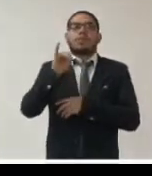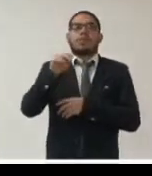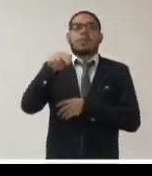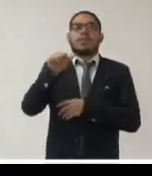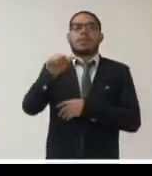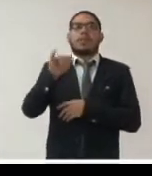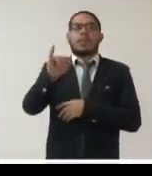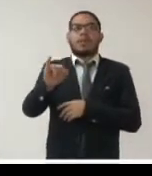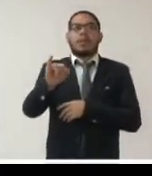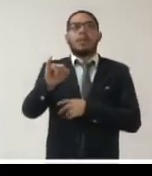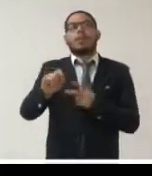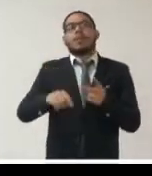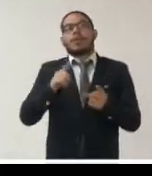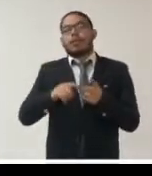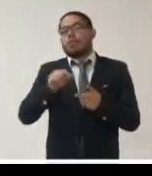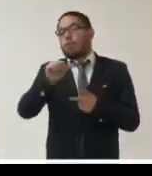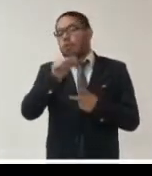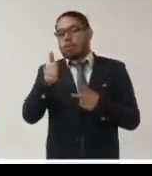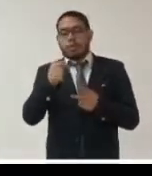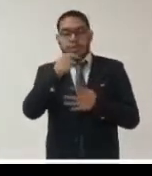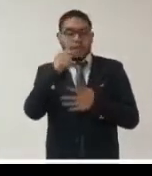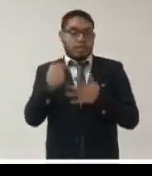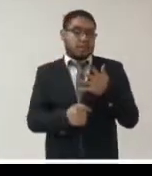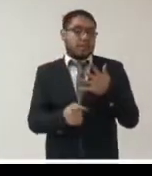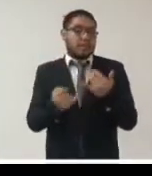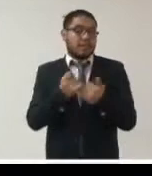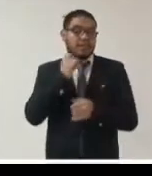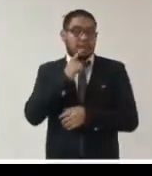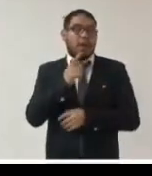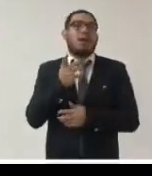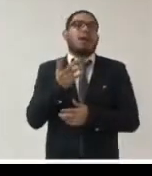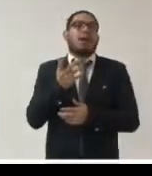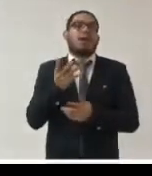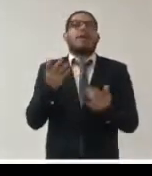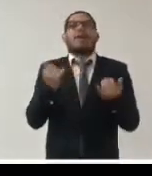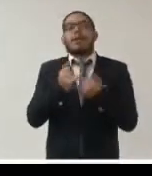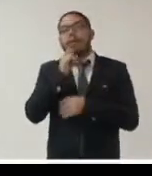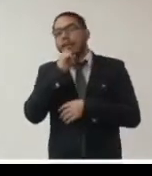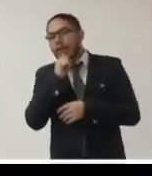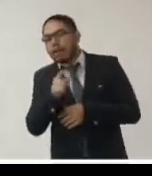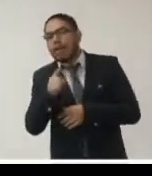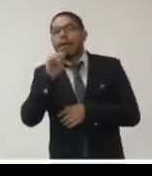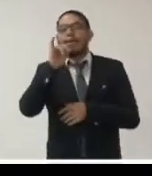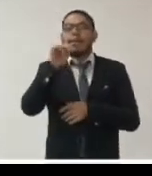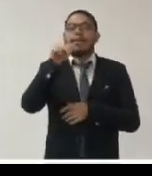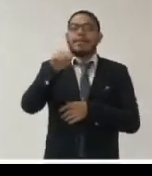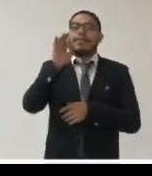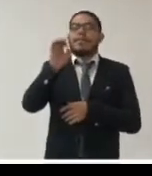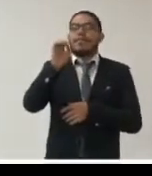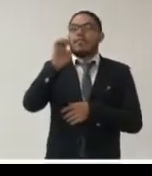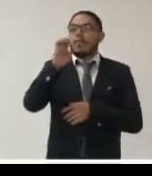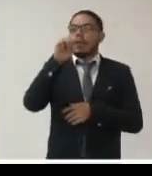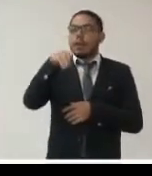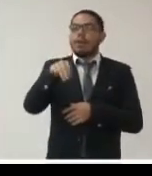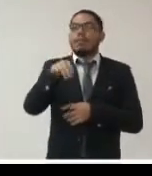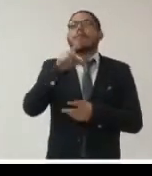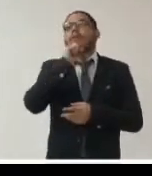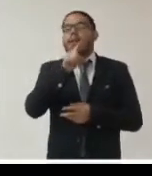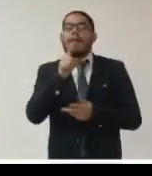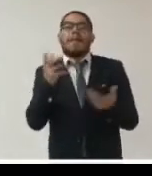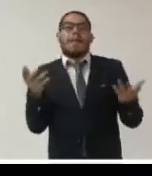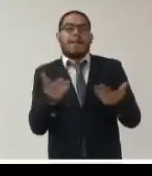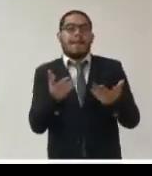órganos garantes del país inclusive el INFOEM hemos implementado acciones y